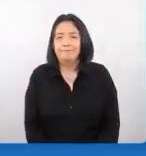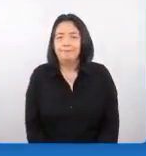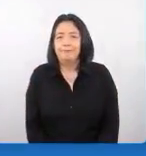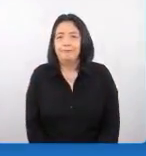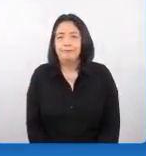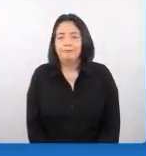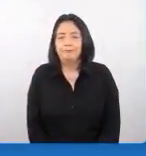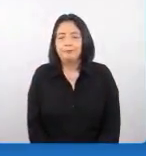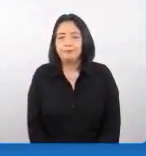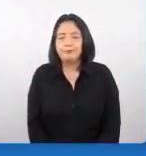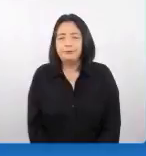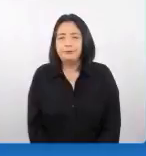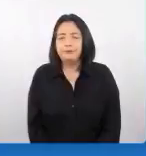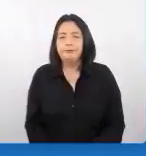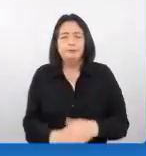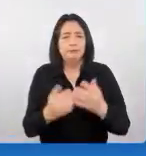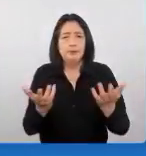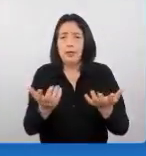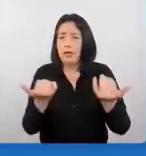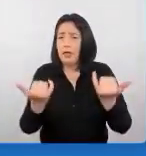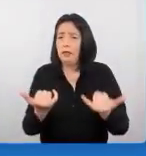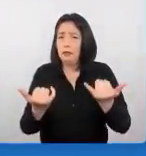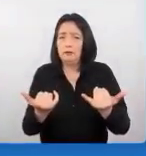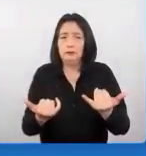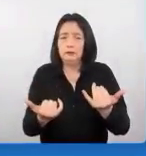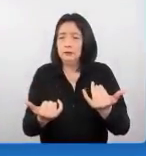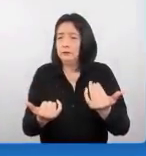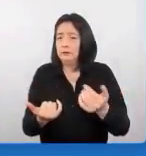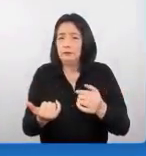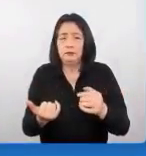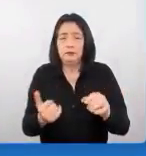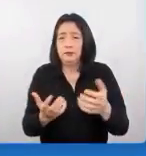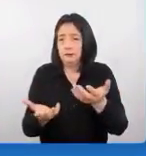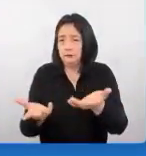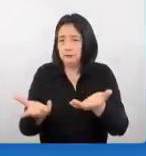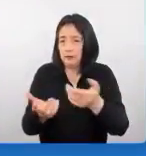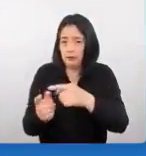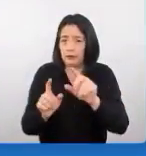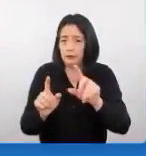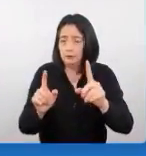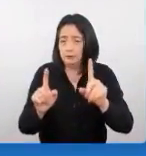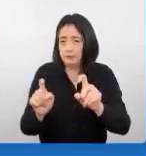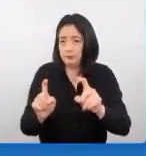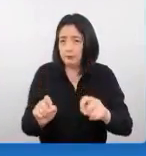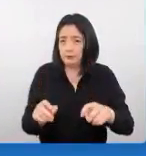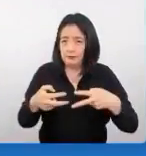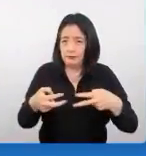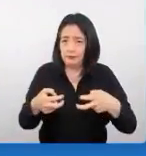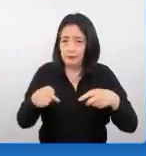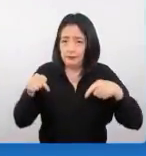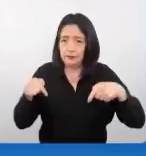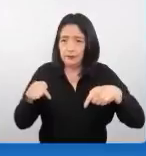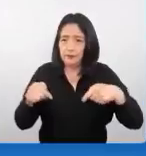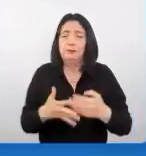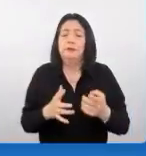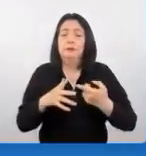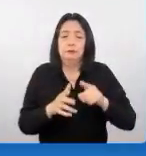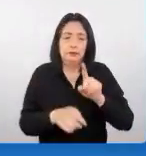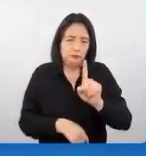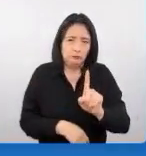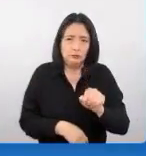bueno los invitamos a realizar sus preguntas en el chat vamos a iniciar con algunas